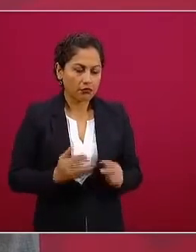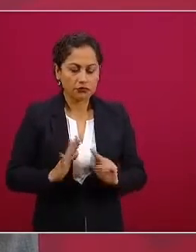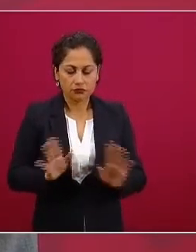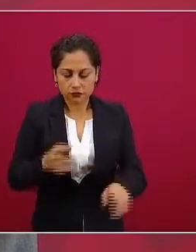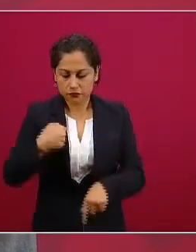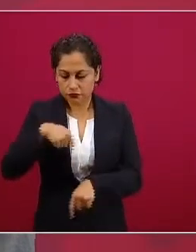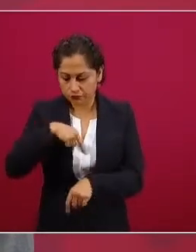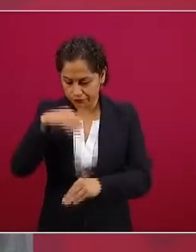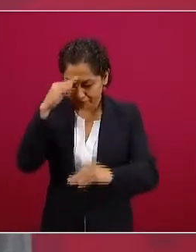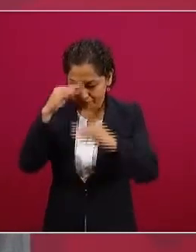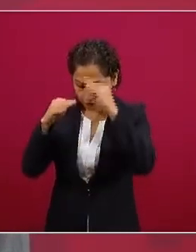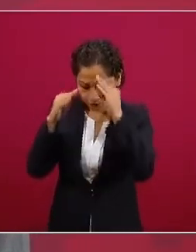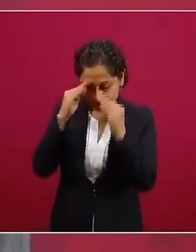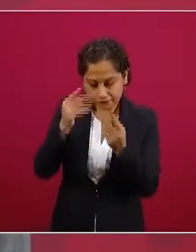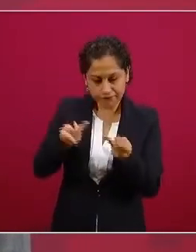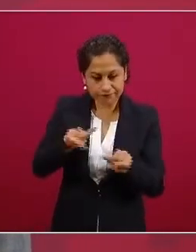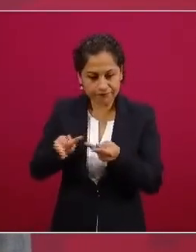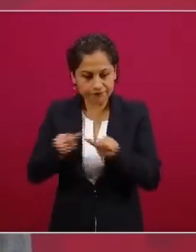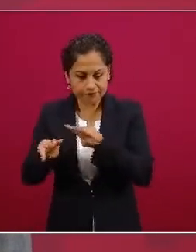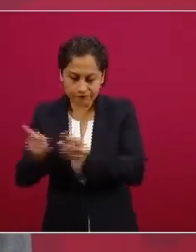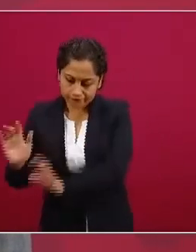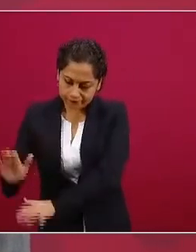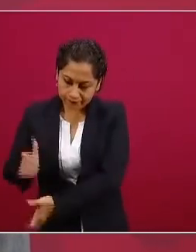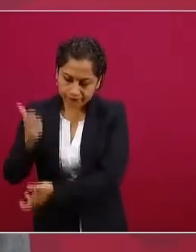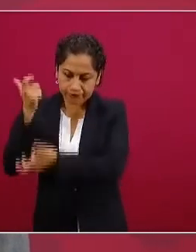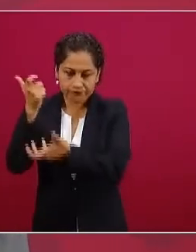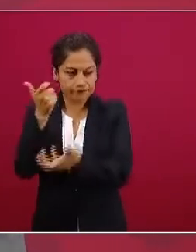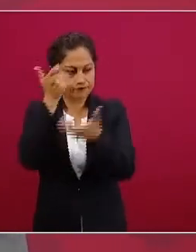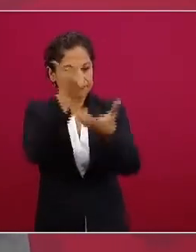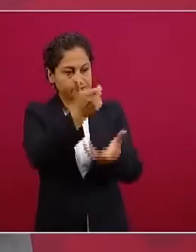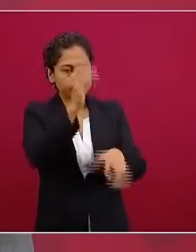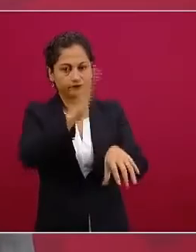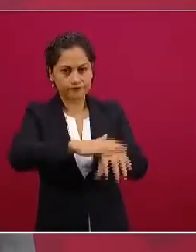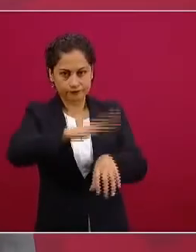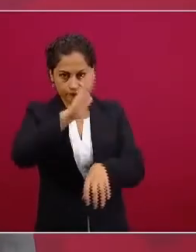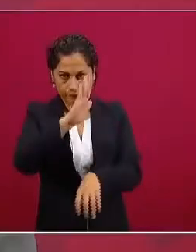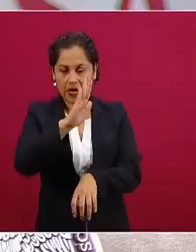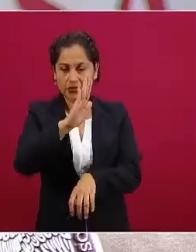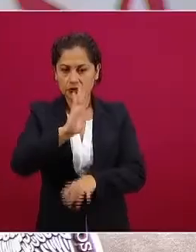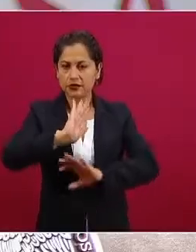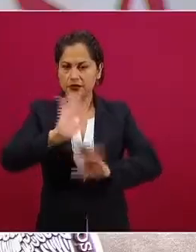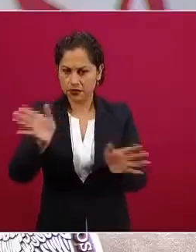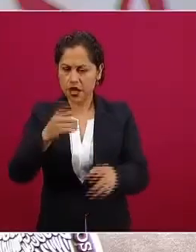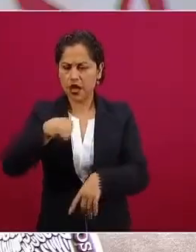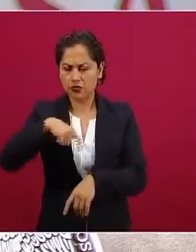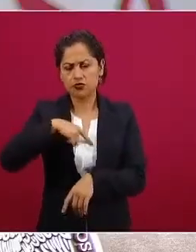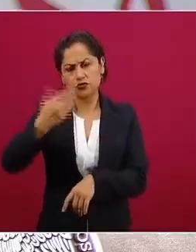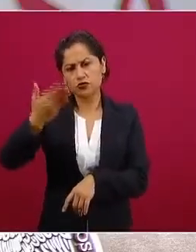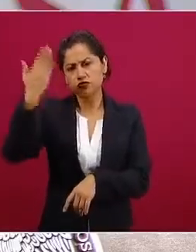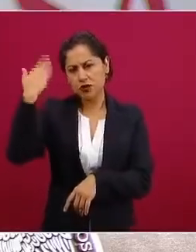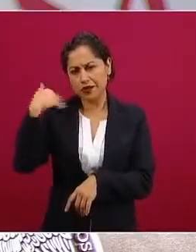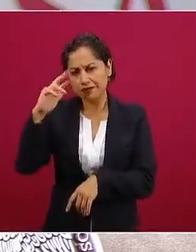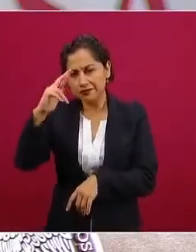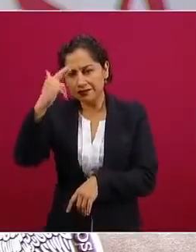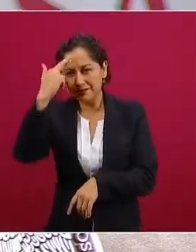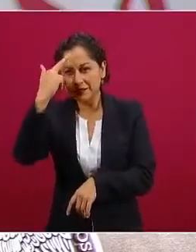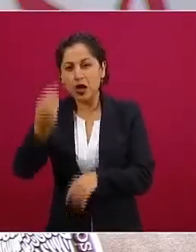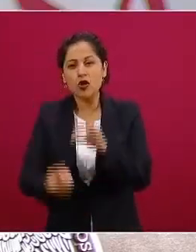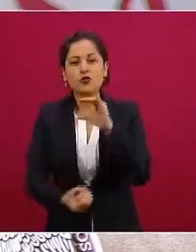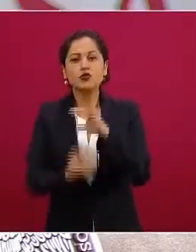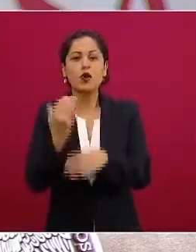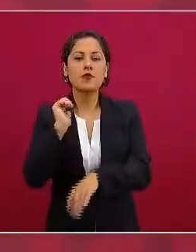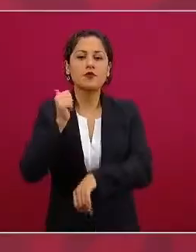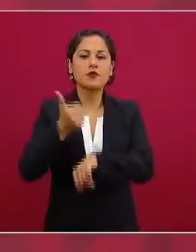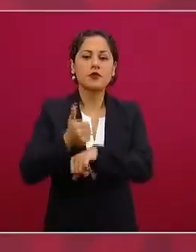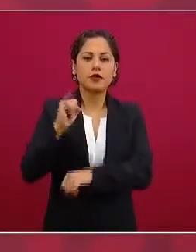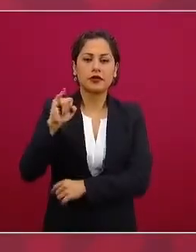y ya estábamos tomando decisiones por eso se creó el Insabi por eso